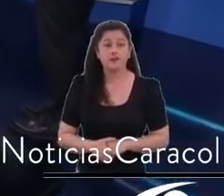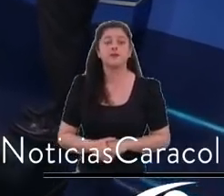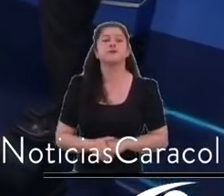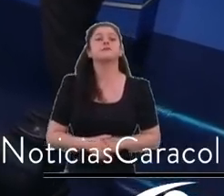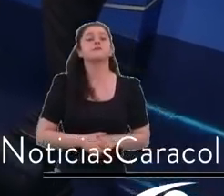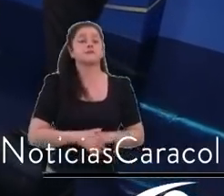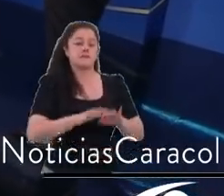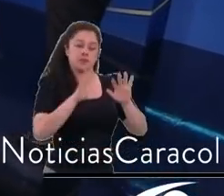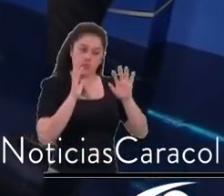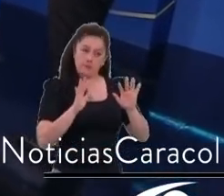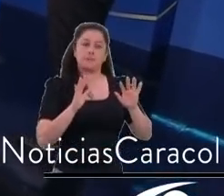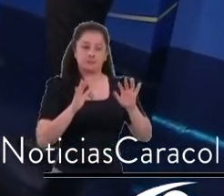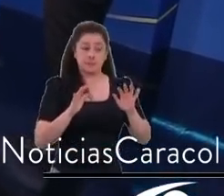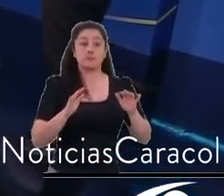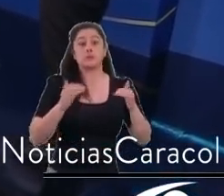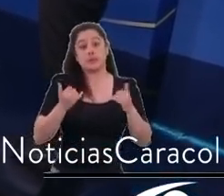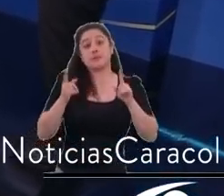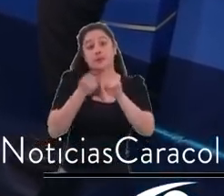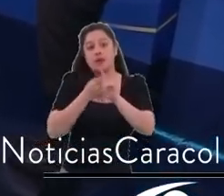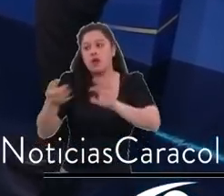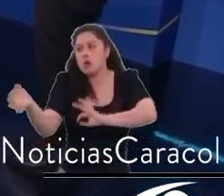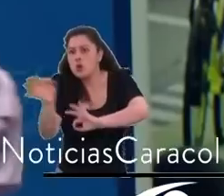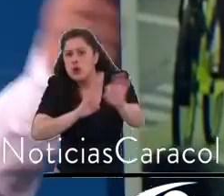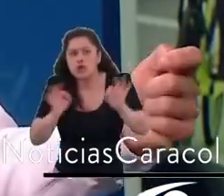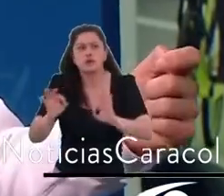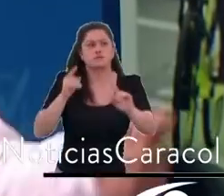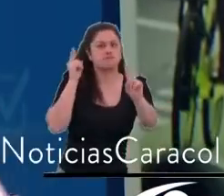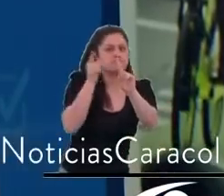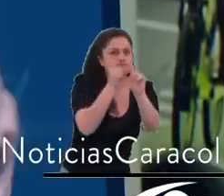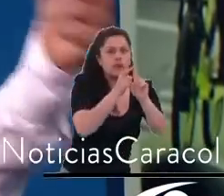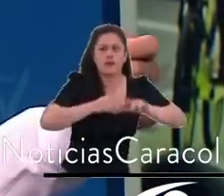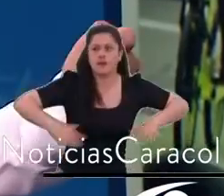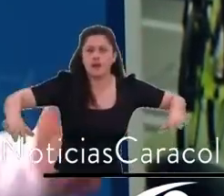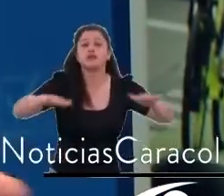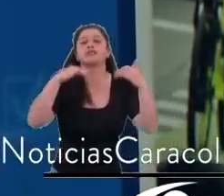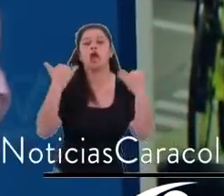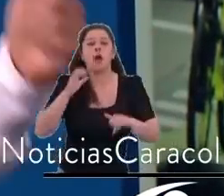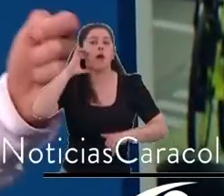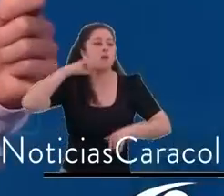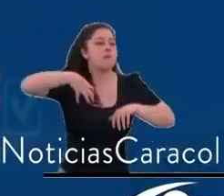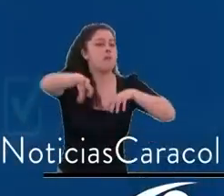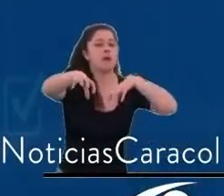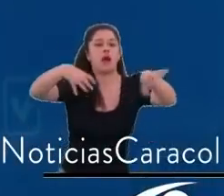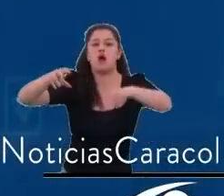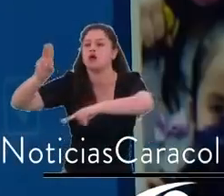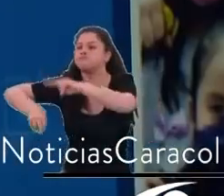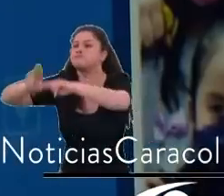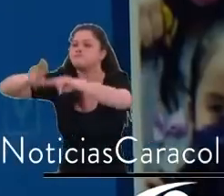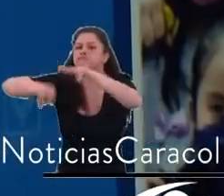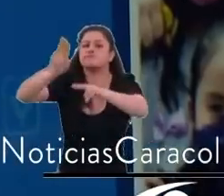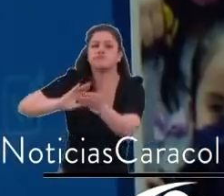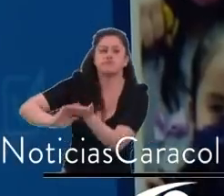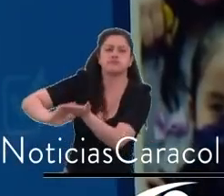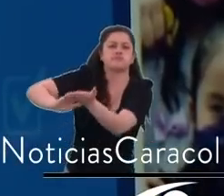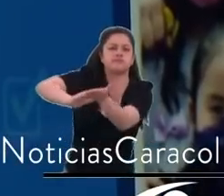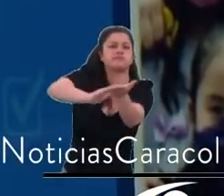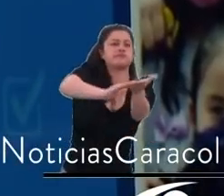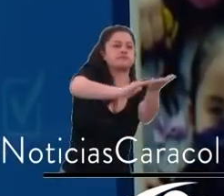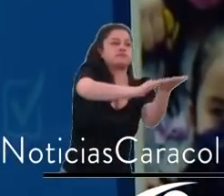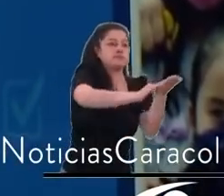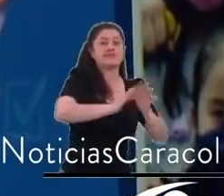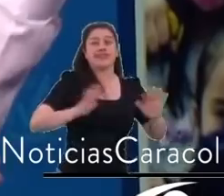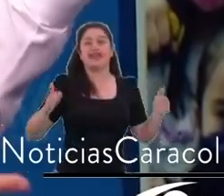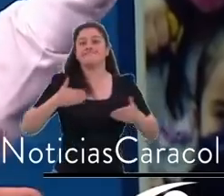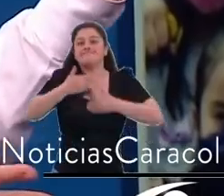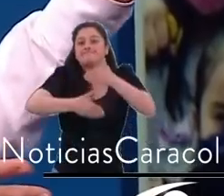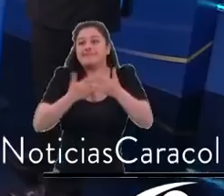la buena noticia es que las obras que queremos las vamos a hacer. La gente quiere que ampliemos las vías, que hagamos más metro, que hagamos más colegios. Vamos a ahorrar 10 años en obra, queridos.